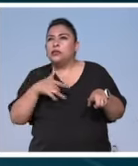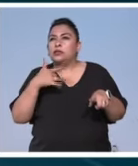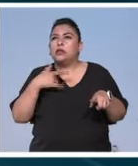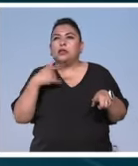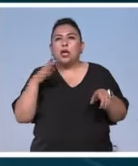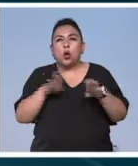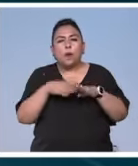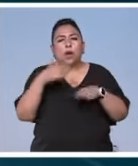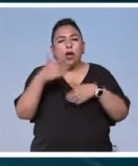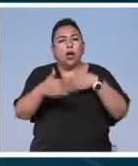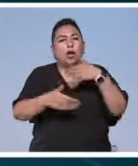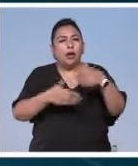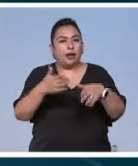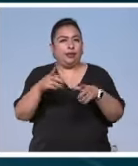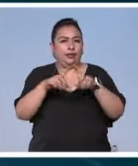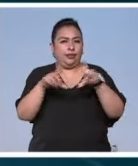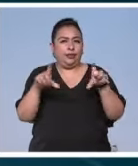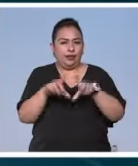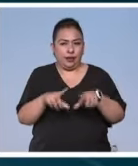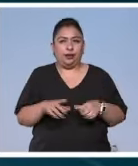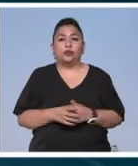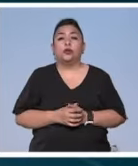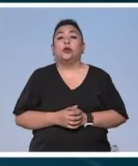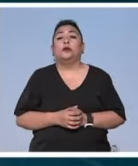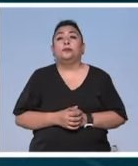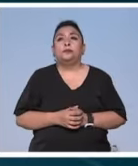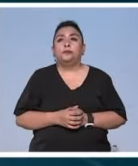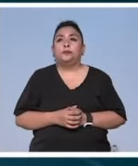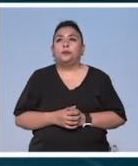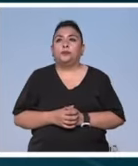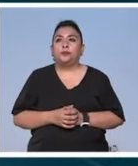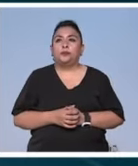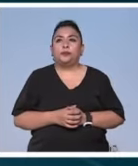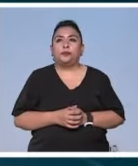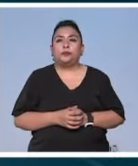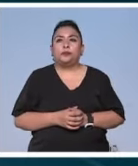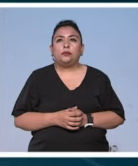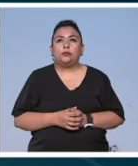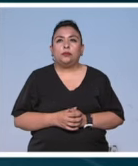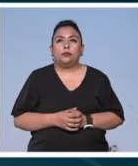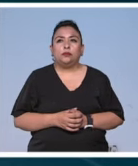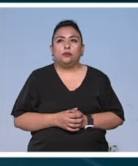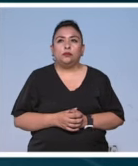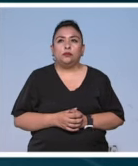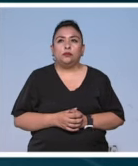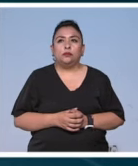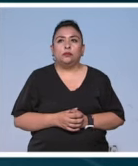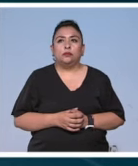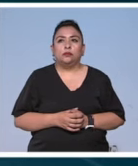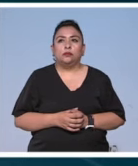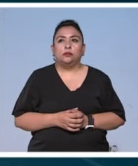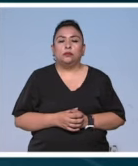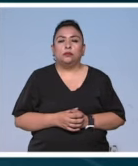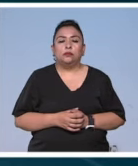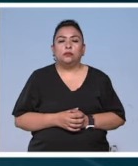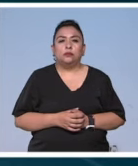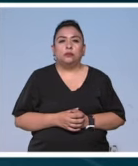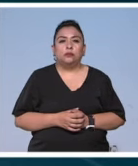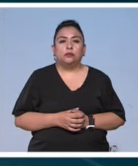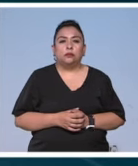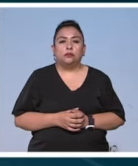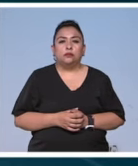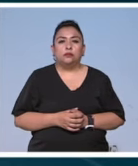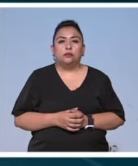musicalidad del texto se ponía unos lentes oscuros me agarraba de la mano y me llevaba por las deslucidas